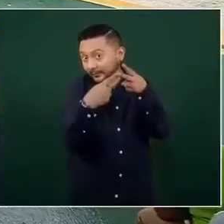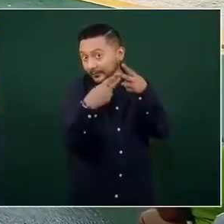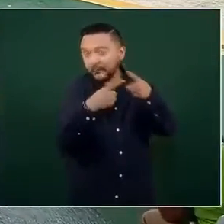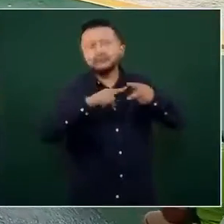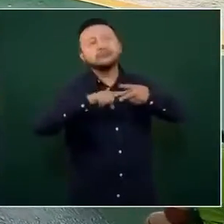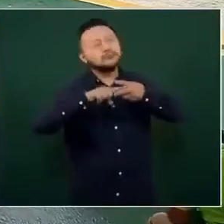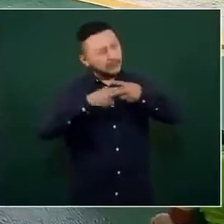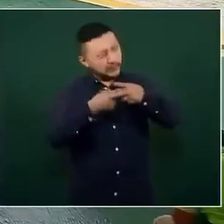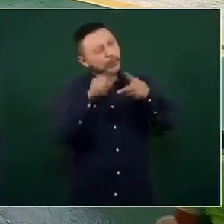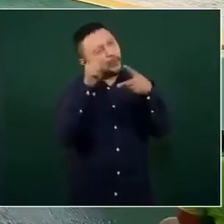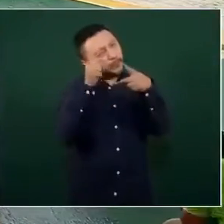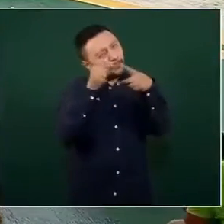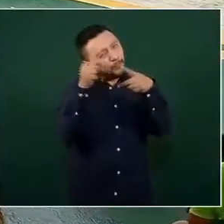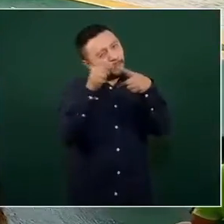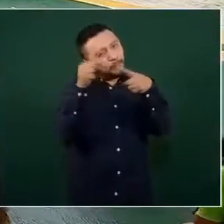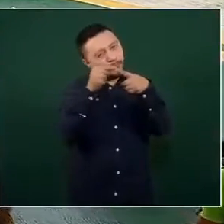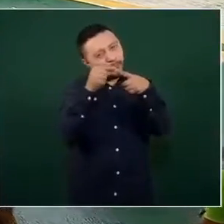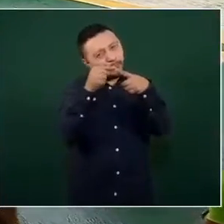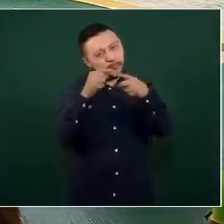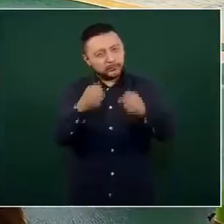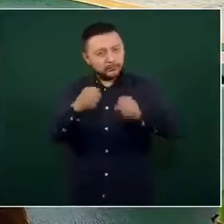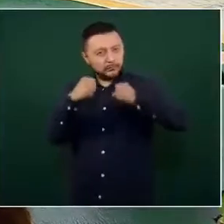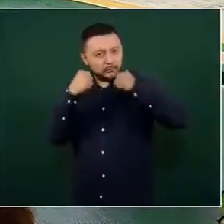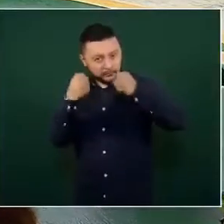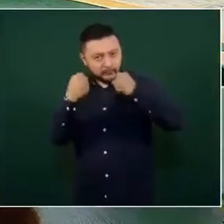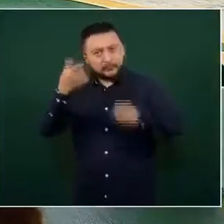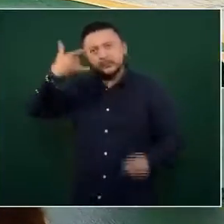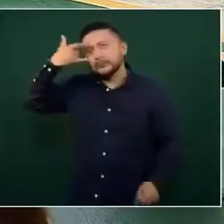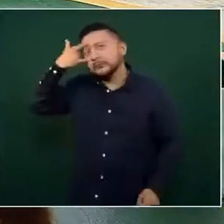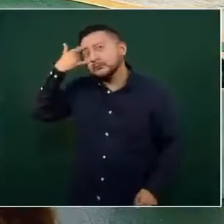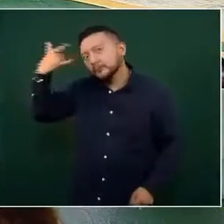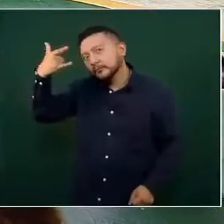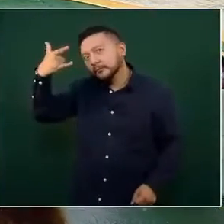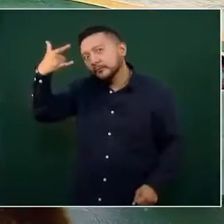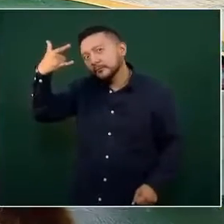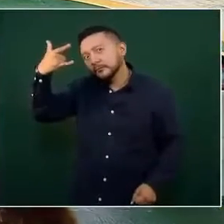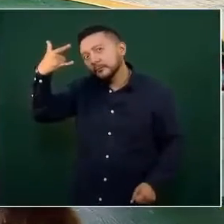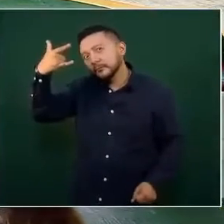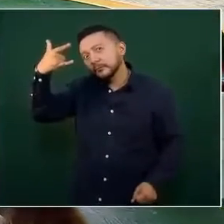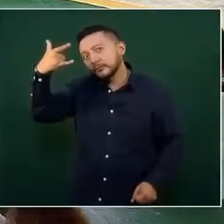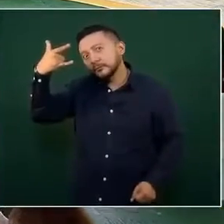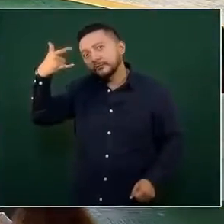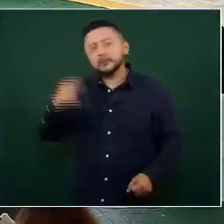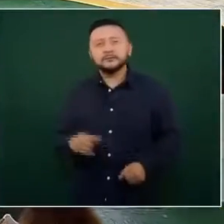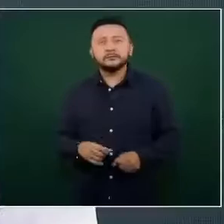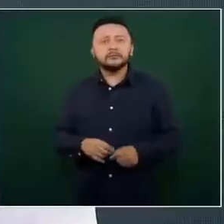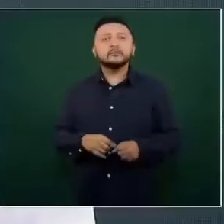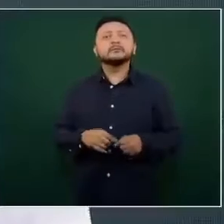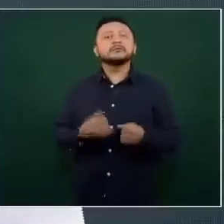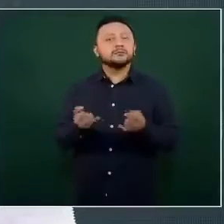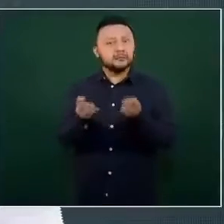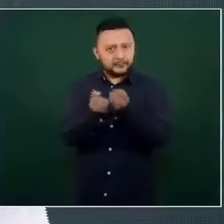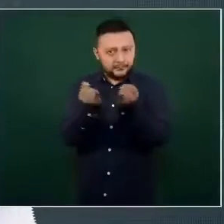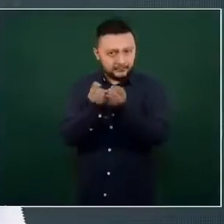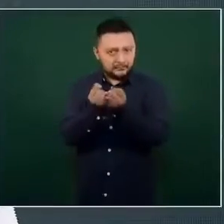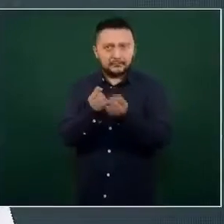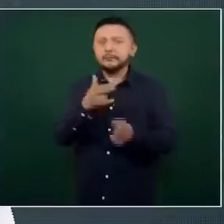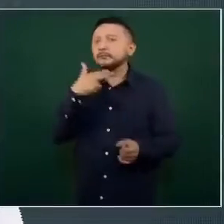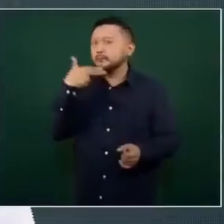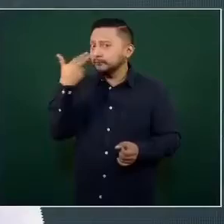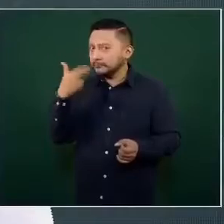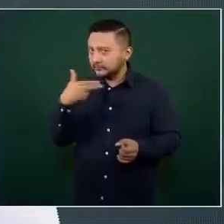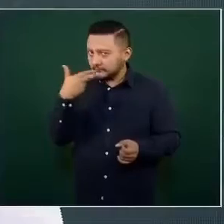Vemos la situación de seguridad en Campeche. Desde luego va a tomar la palabra